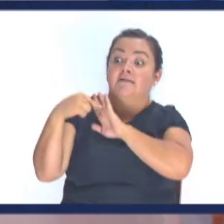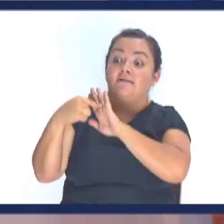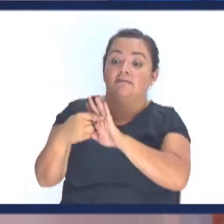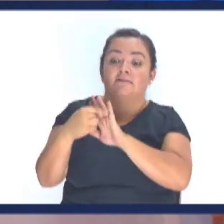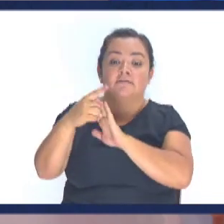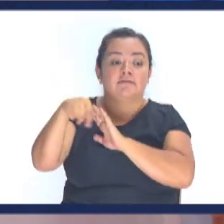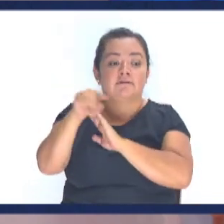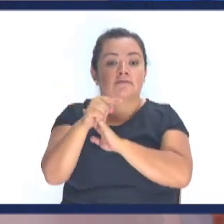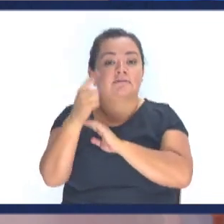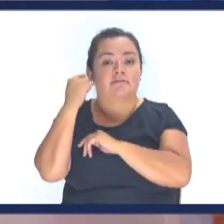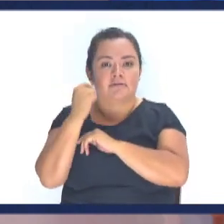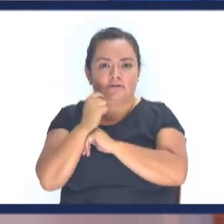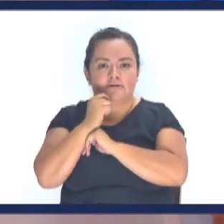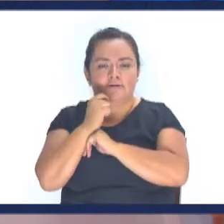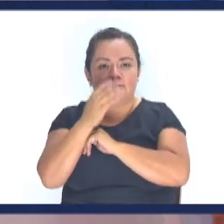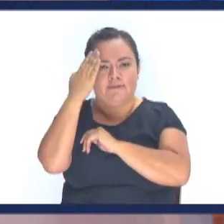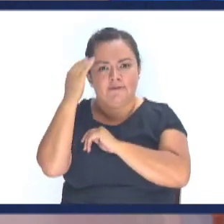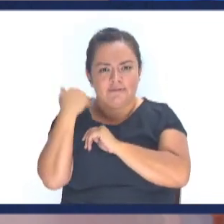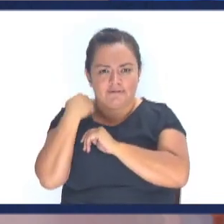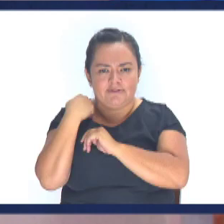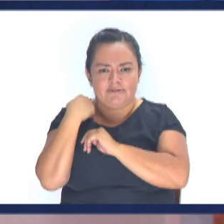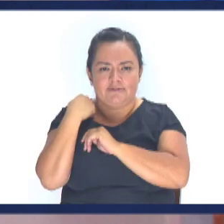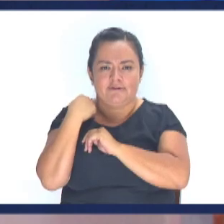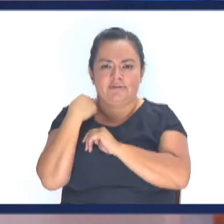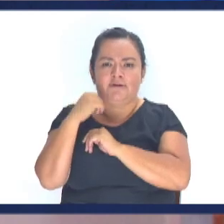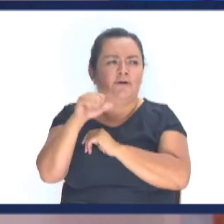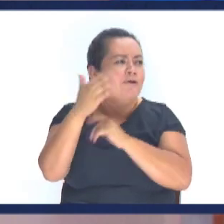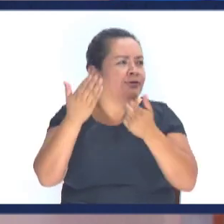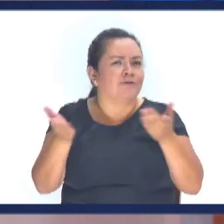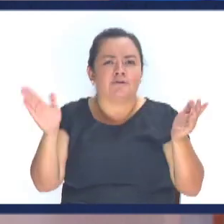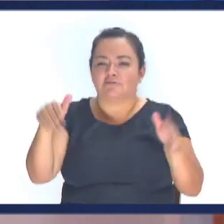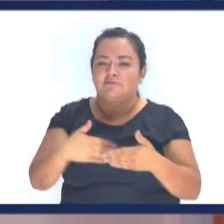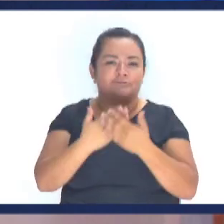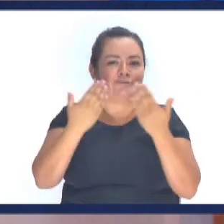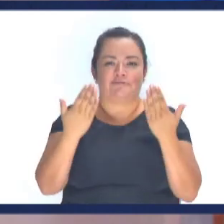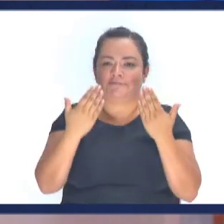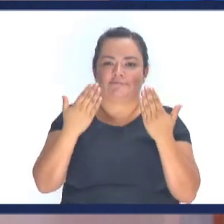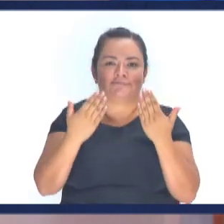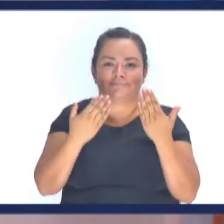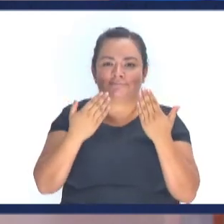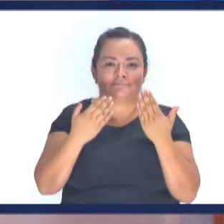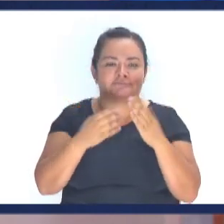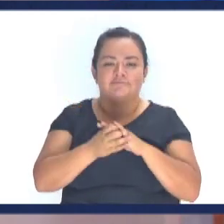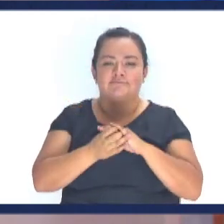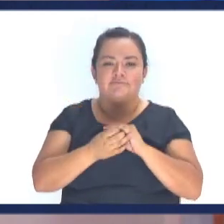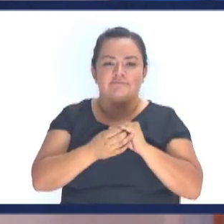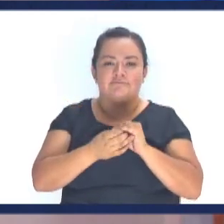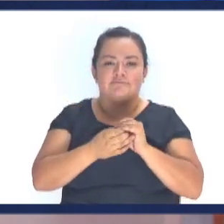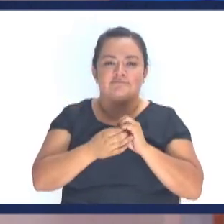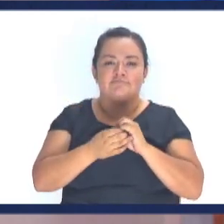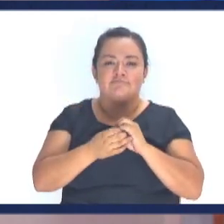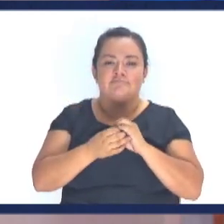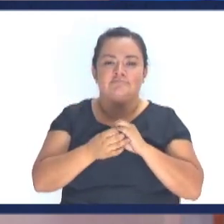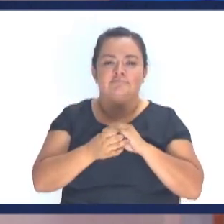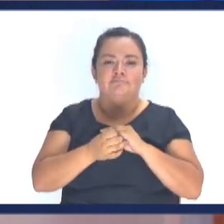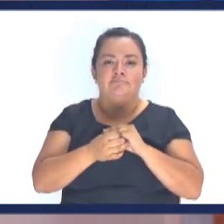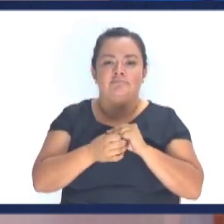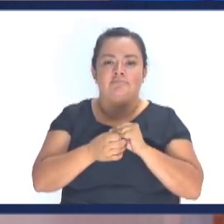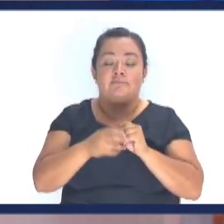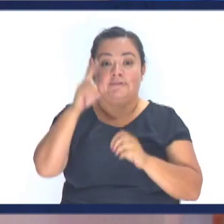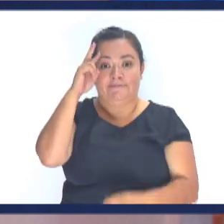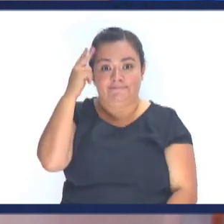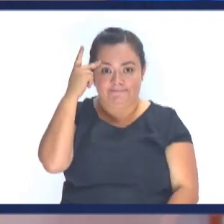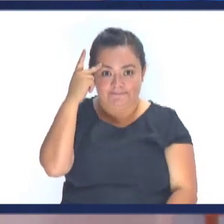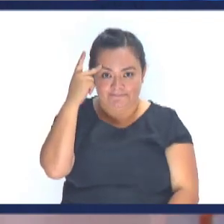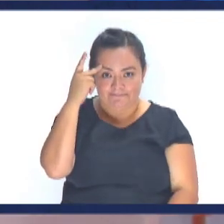a los hombres No hay nada más De lo que pueda haber En Cristo No hay nada más En